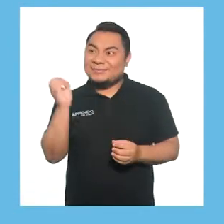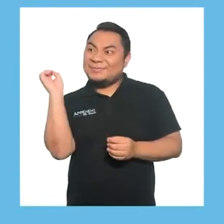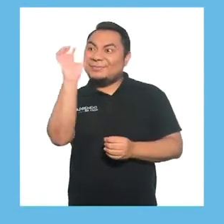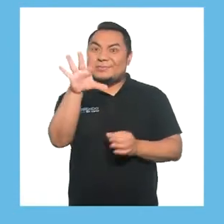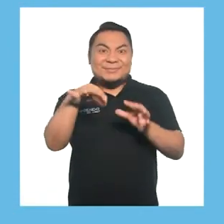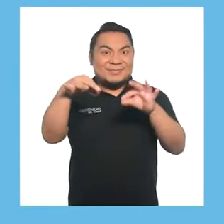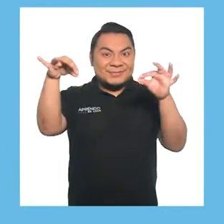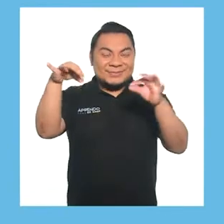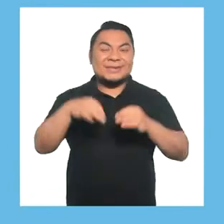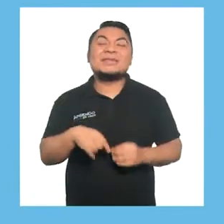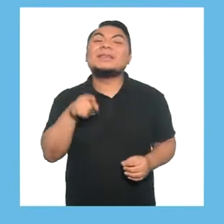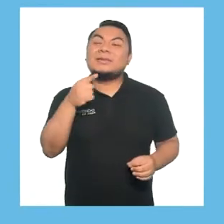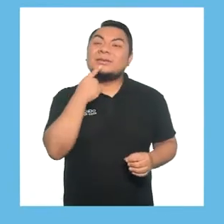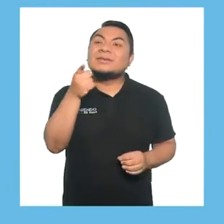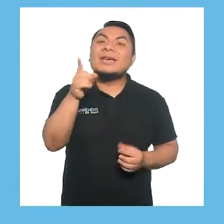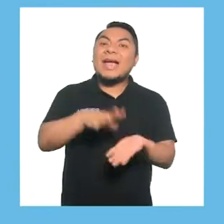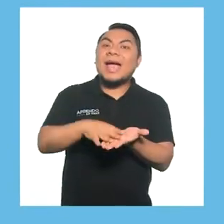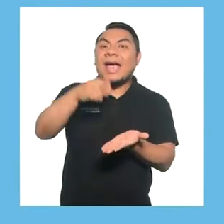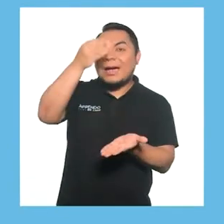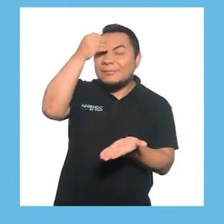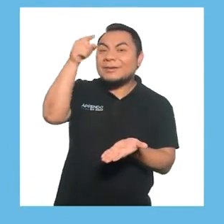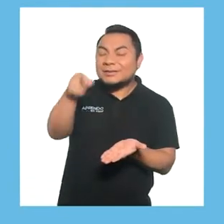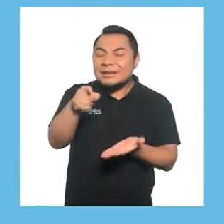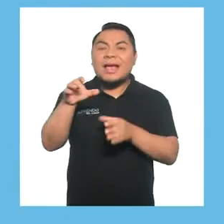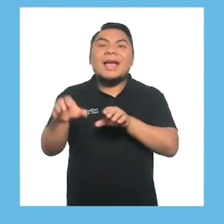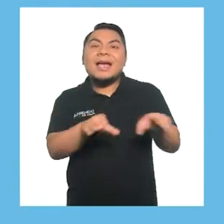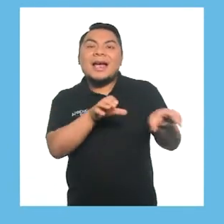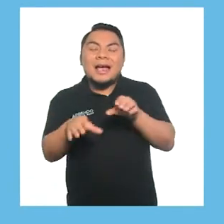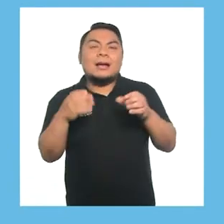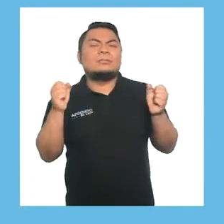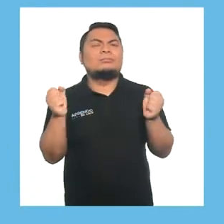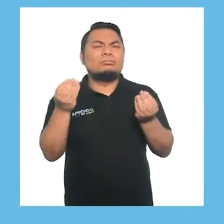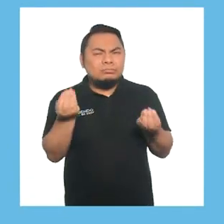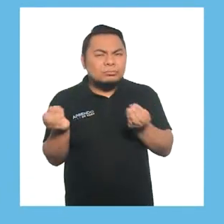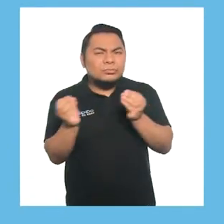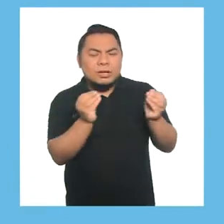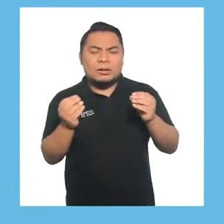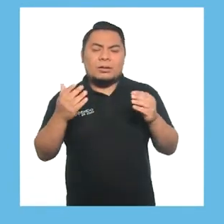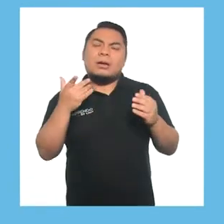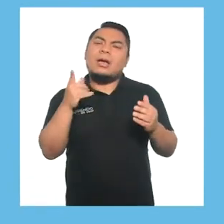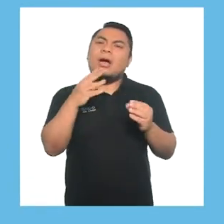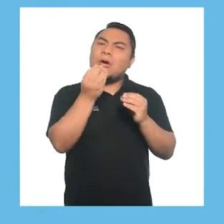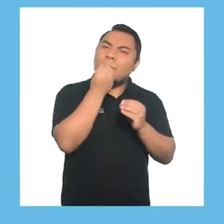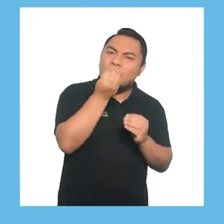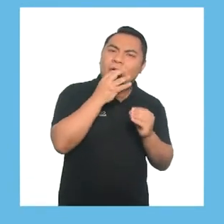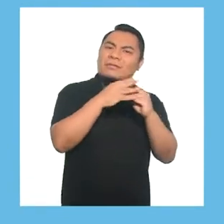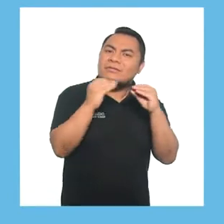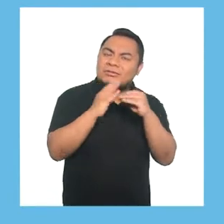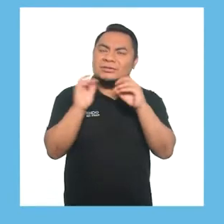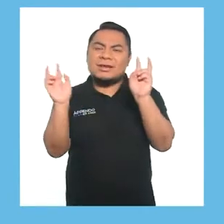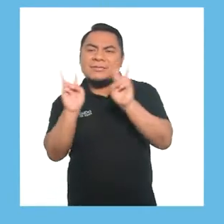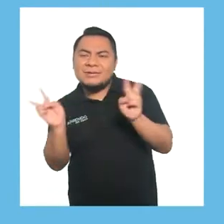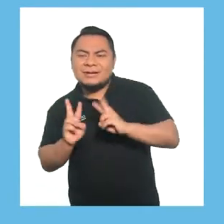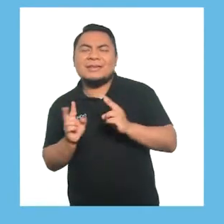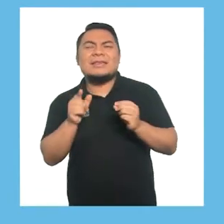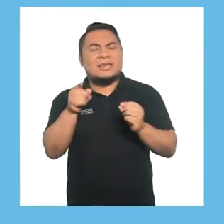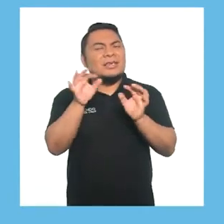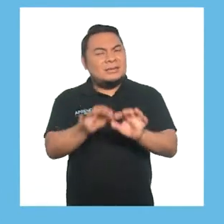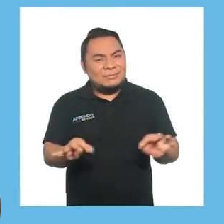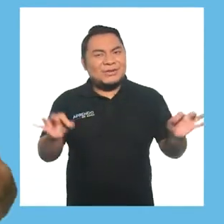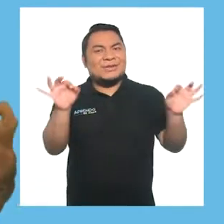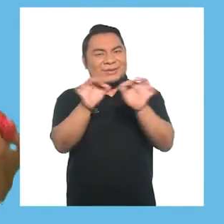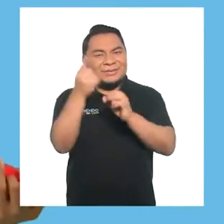arroja el pañuelo. Así va aprendiendo que realizar ejercicio y comer frutas y verduras es